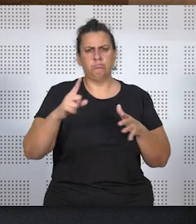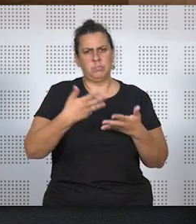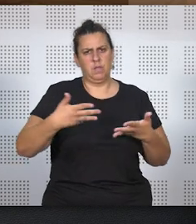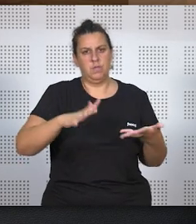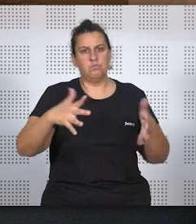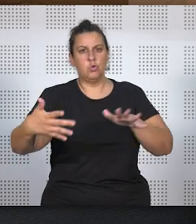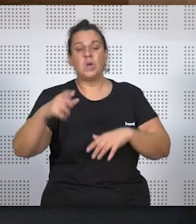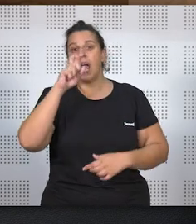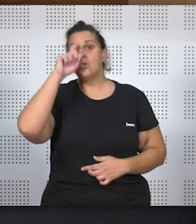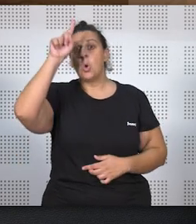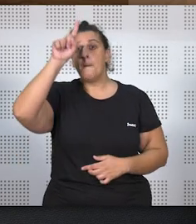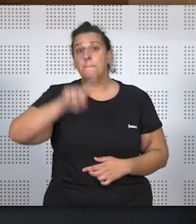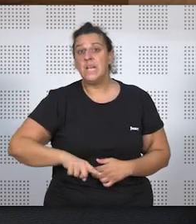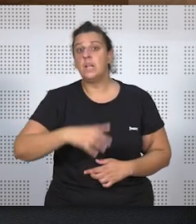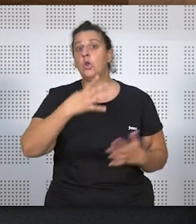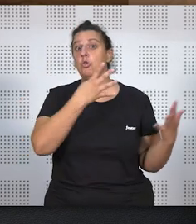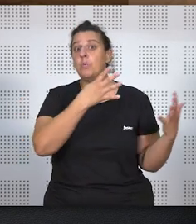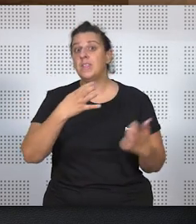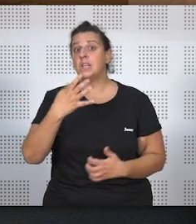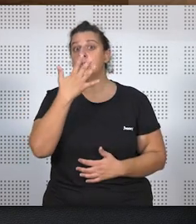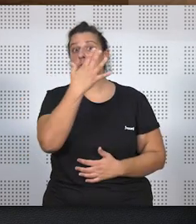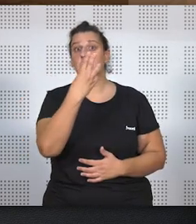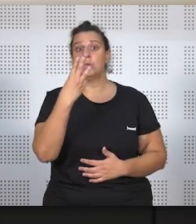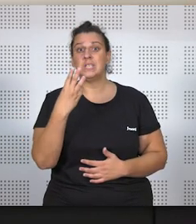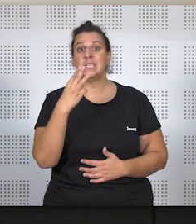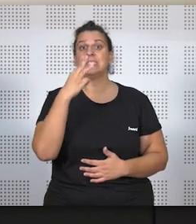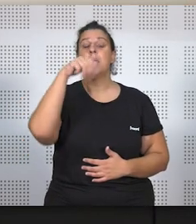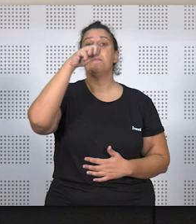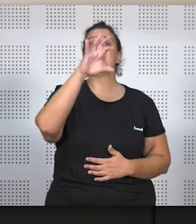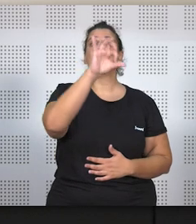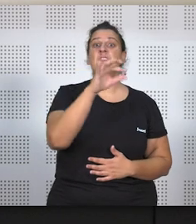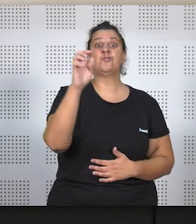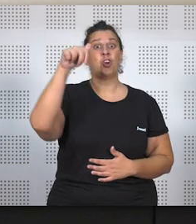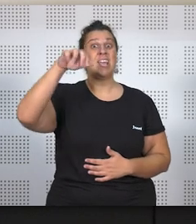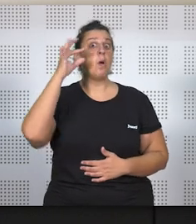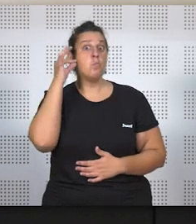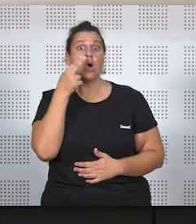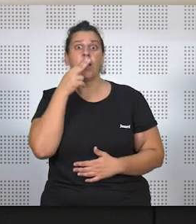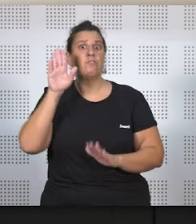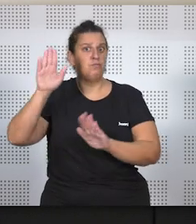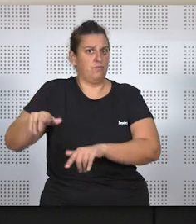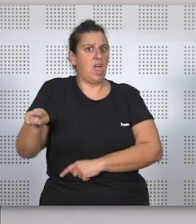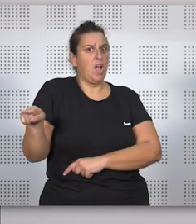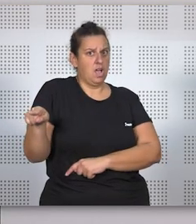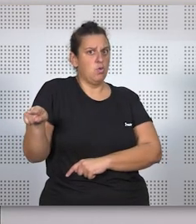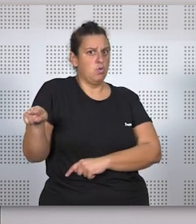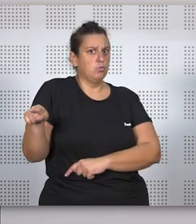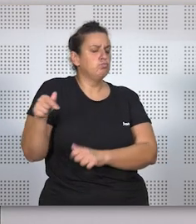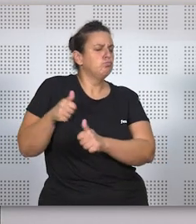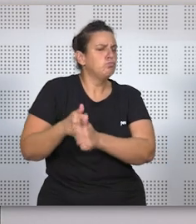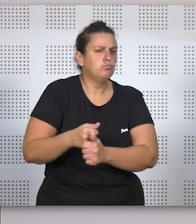cuando, en 1953, Mercedes Formica, una mujer franquista, que